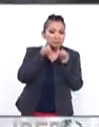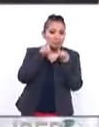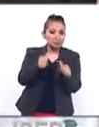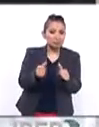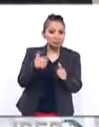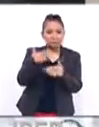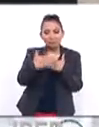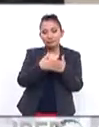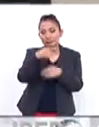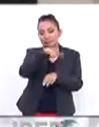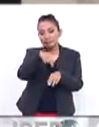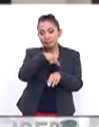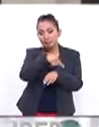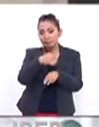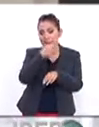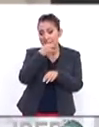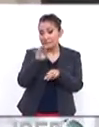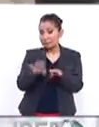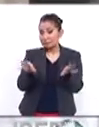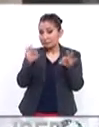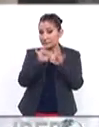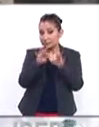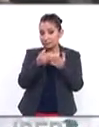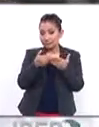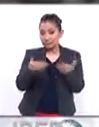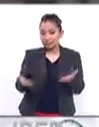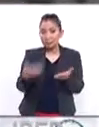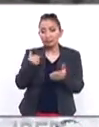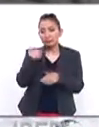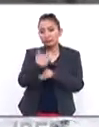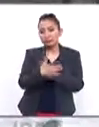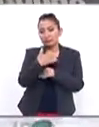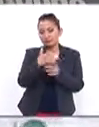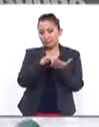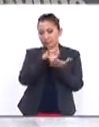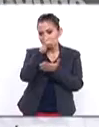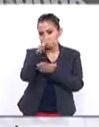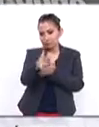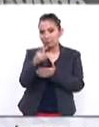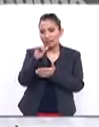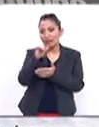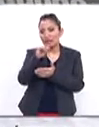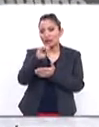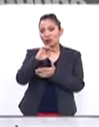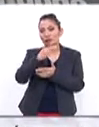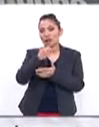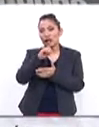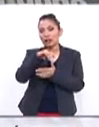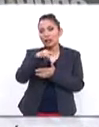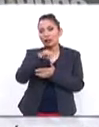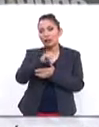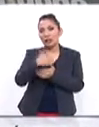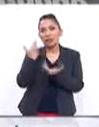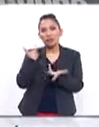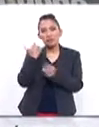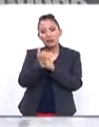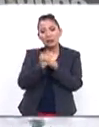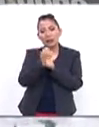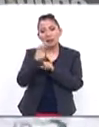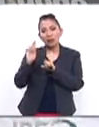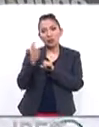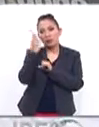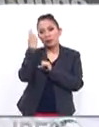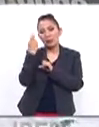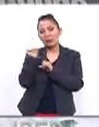pendientes a las próximas horas. Cada minuto cuenta a partir de ahora. Por lo pronto, le agradecemos mucho a Alejandro Chanona Burguet, profesor e investigador de la